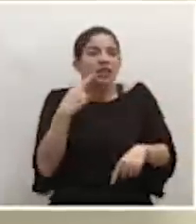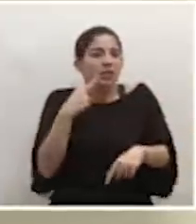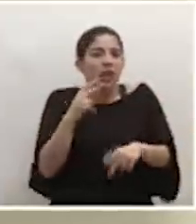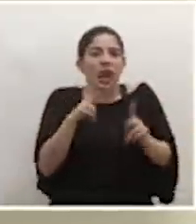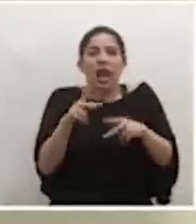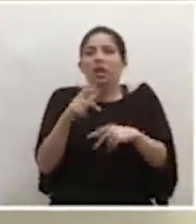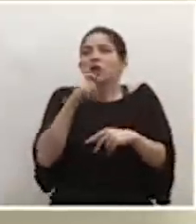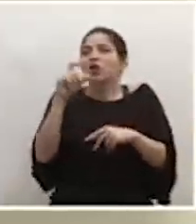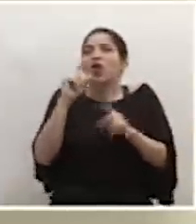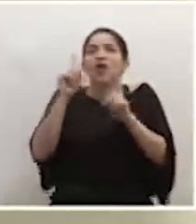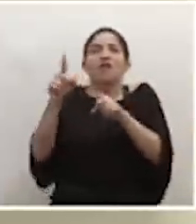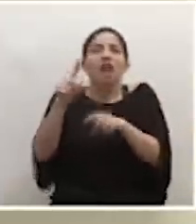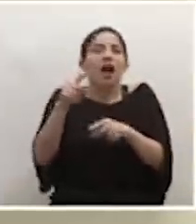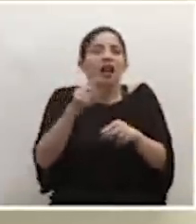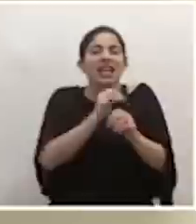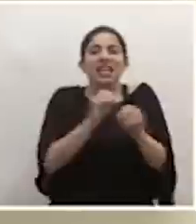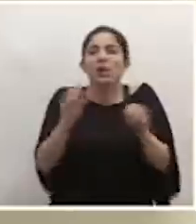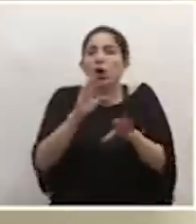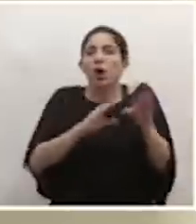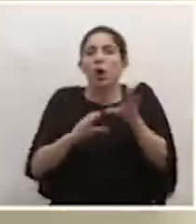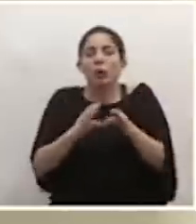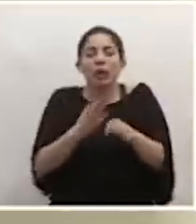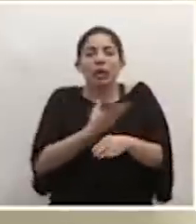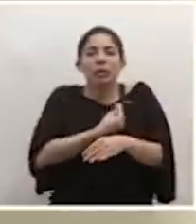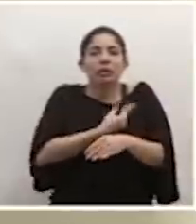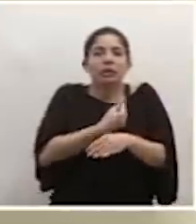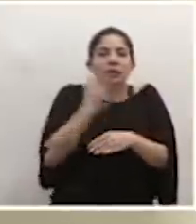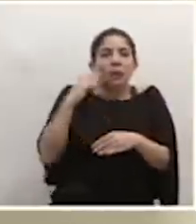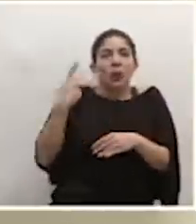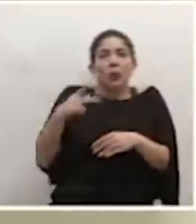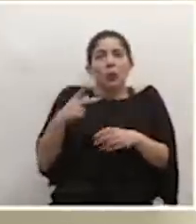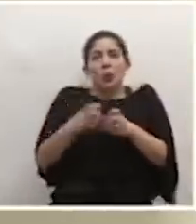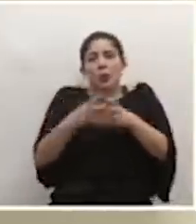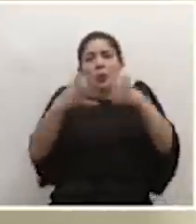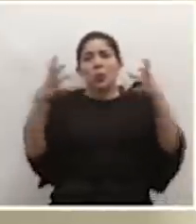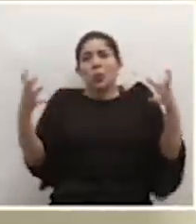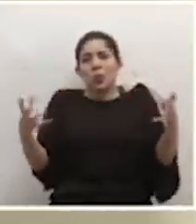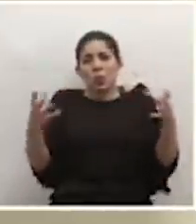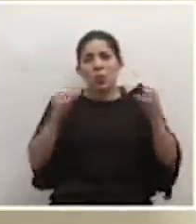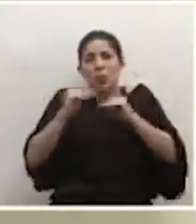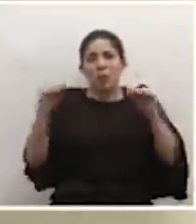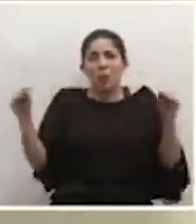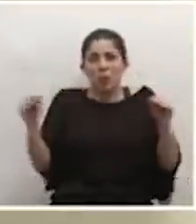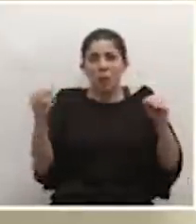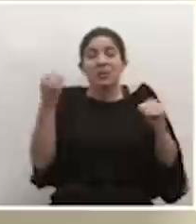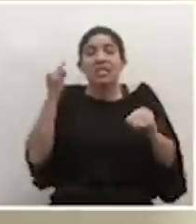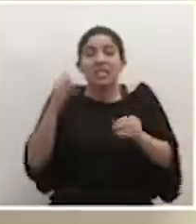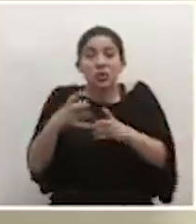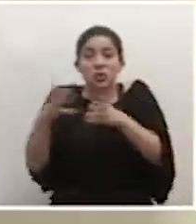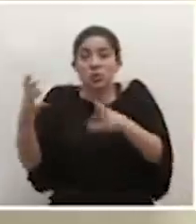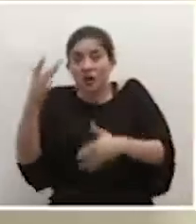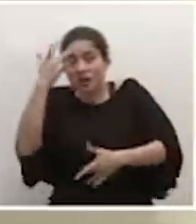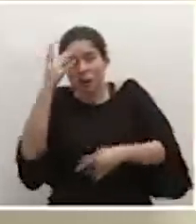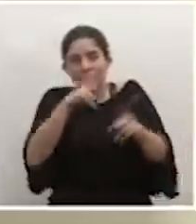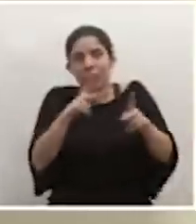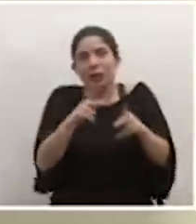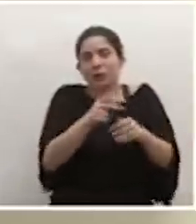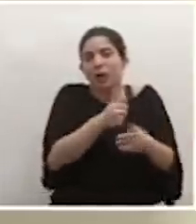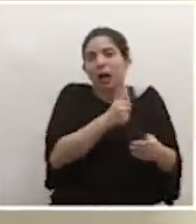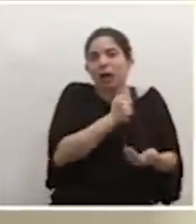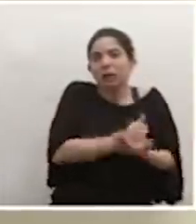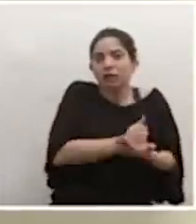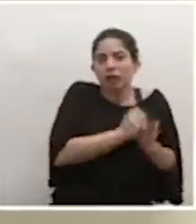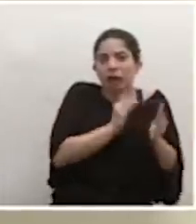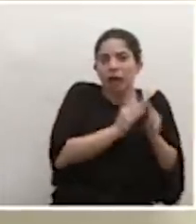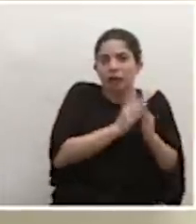querer ir a hacer ninguna transacción comercial por el riesgo tan inmenso justamente del contagio. Así que yo quiero hacer también ese